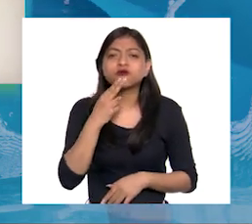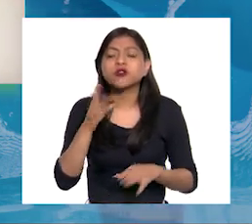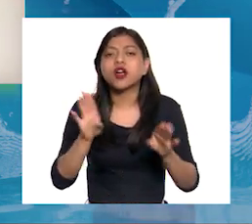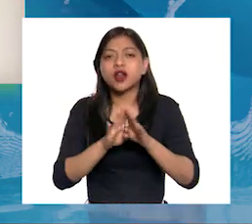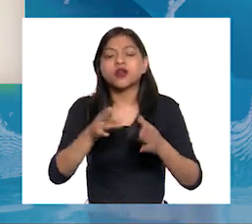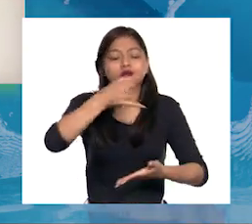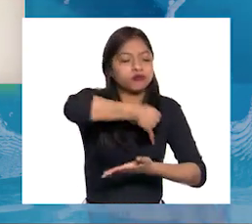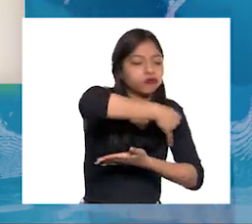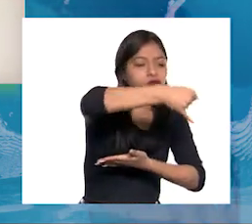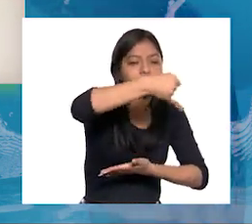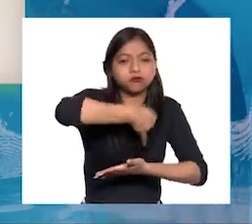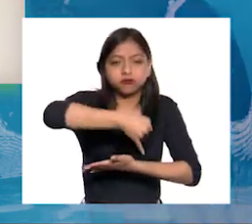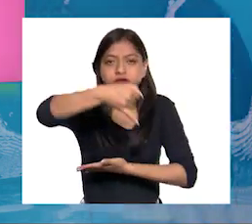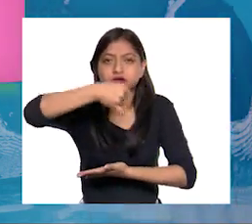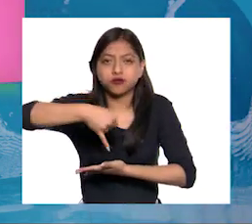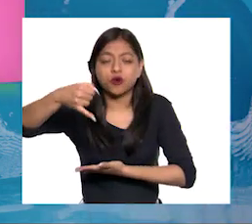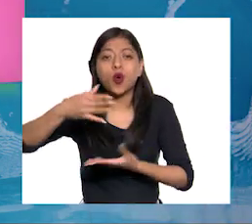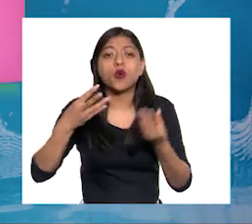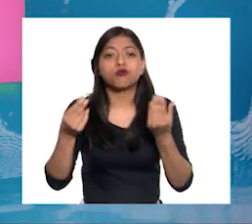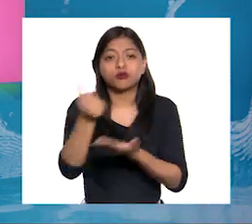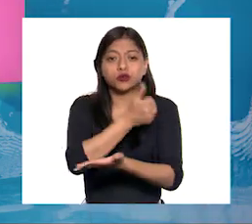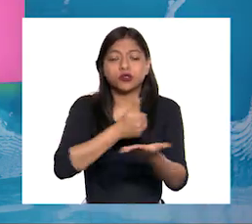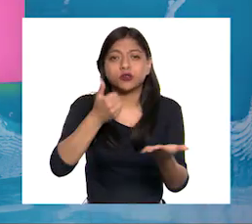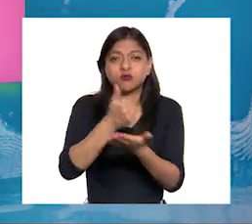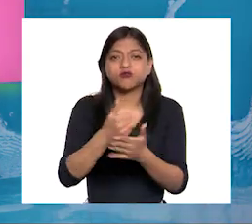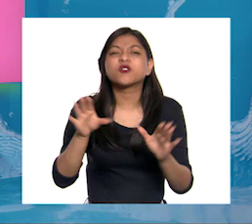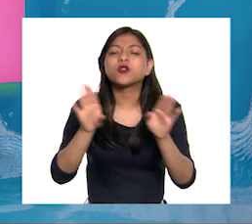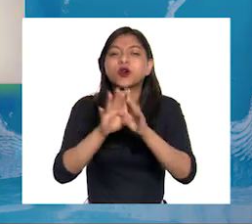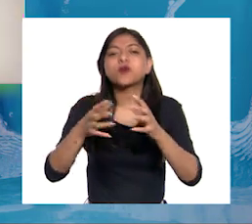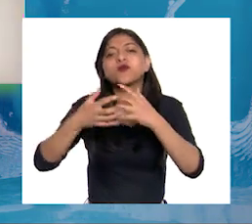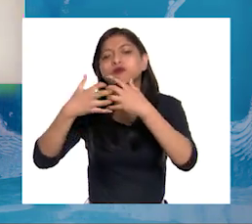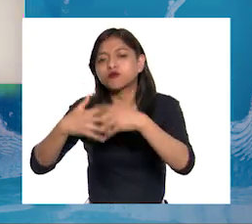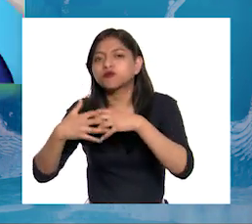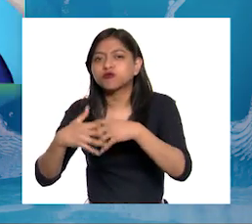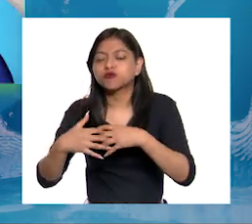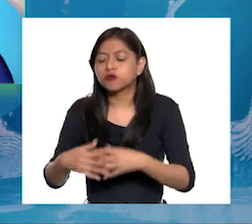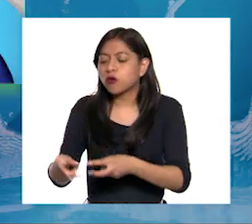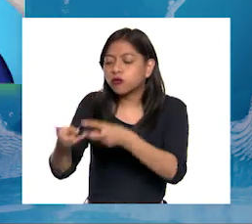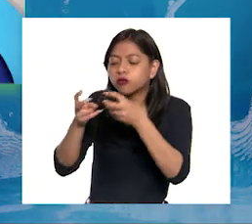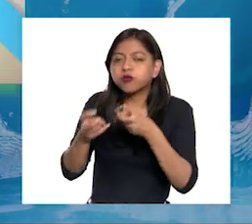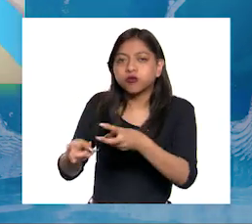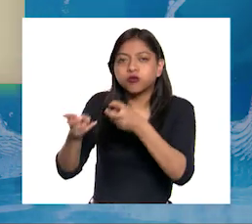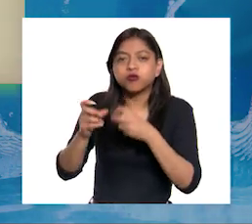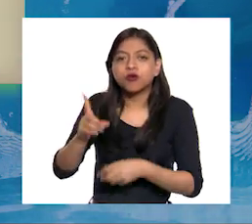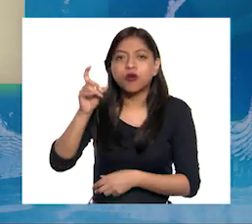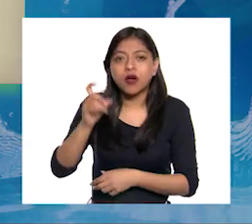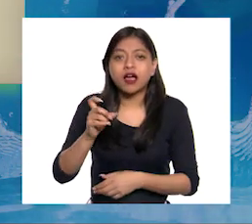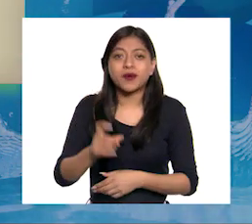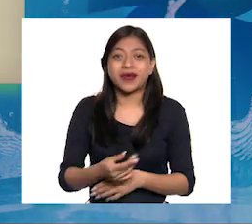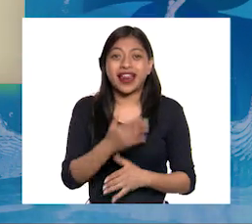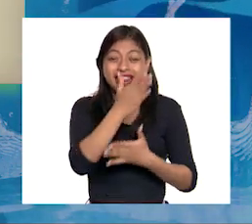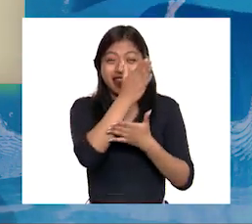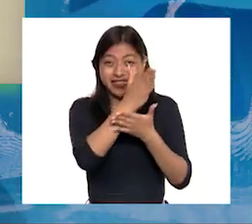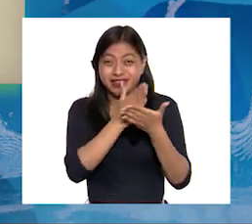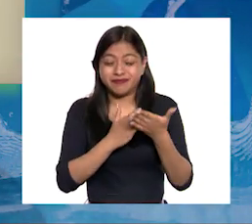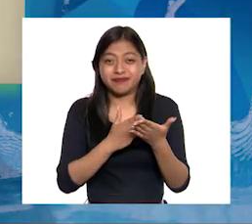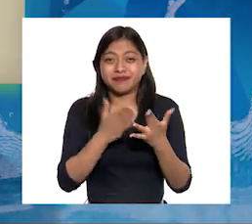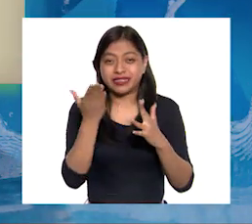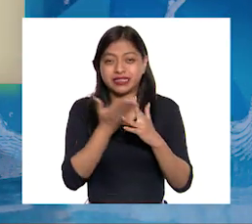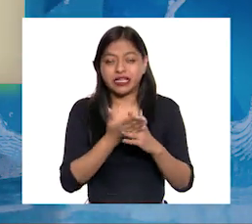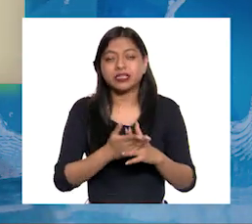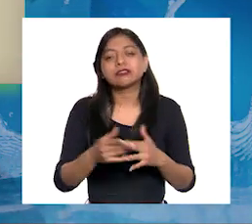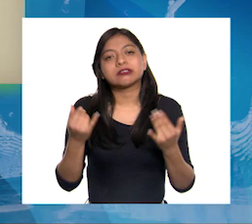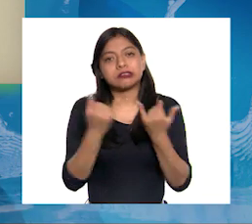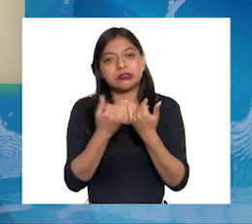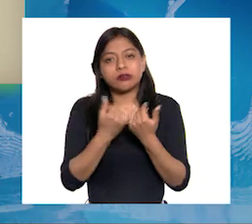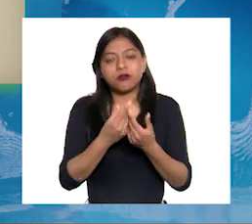agricultura Muchas ciudades la extraen de distintos lugares y más de la mitad es desperdiciada Debido a fugas y